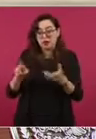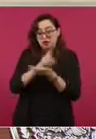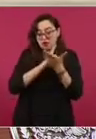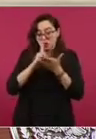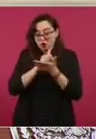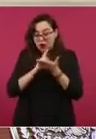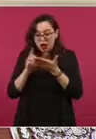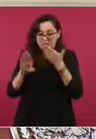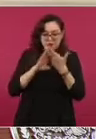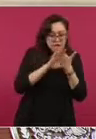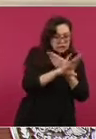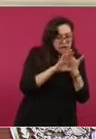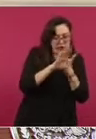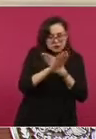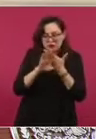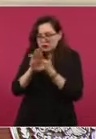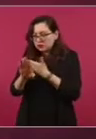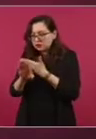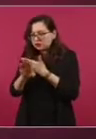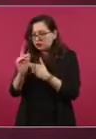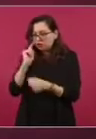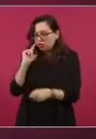¿Por qué no declararon ellos?